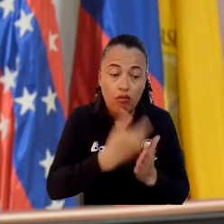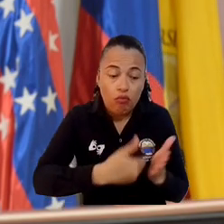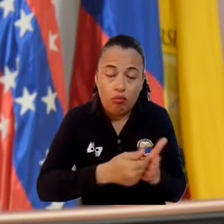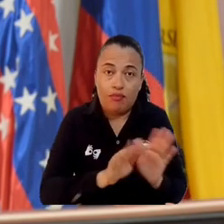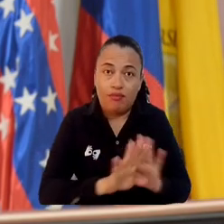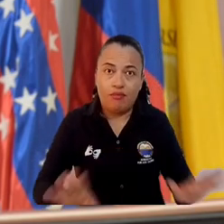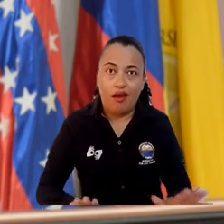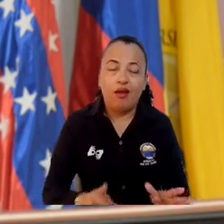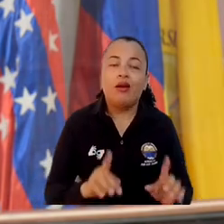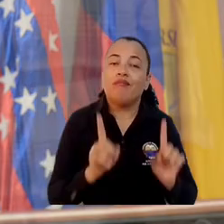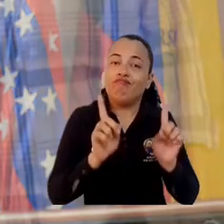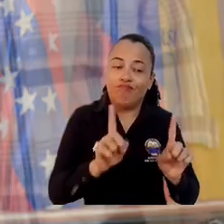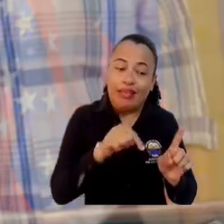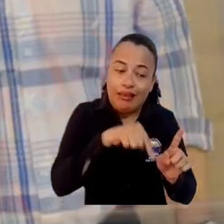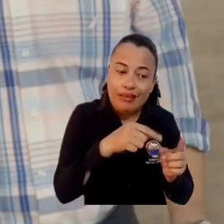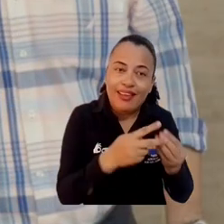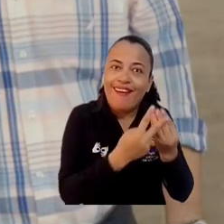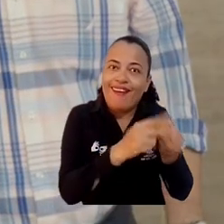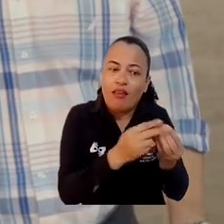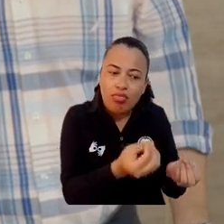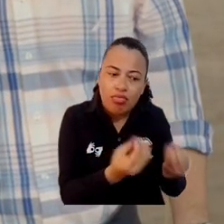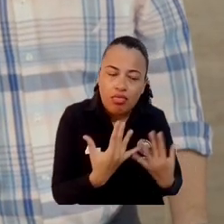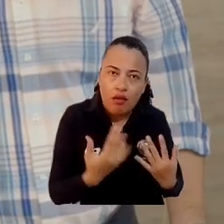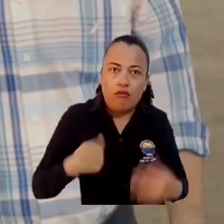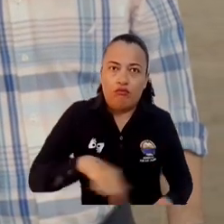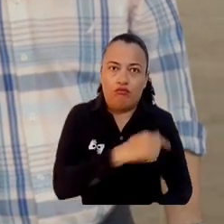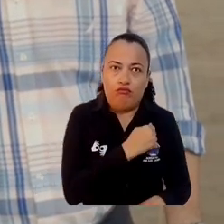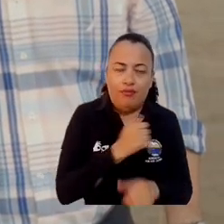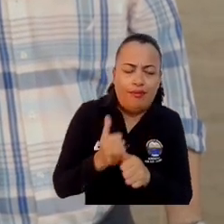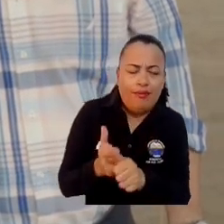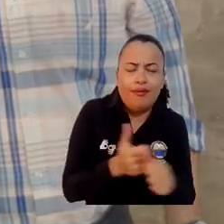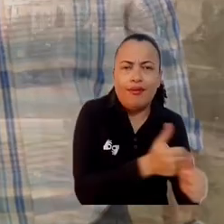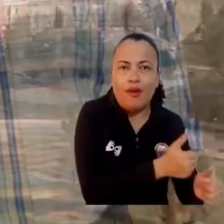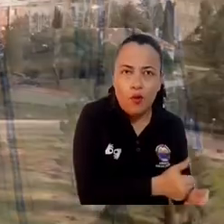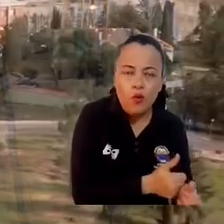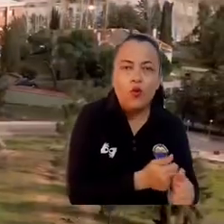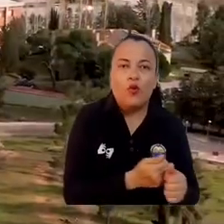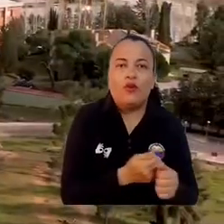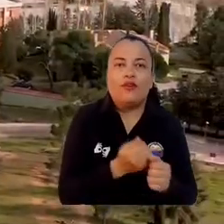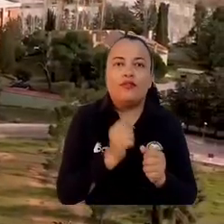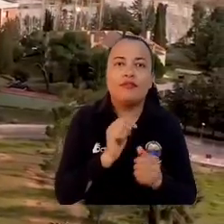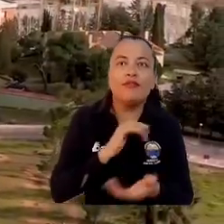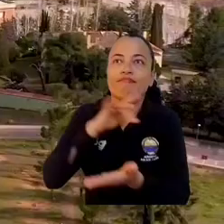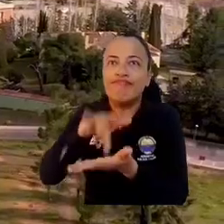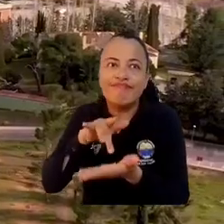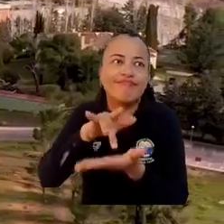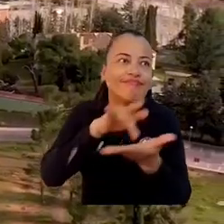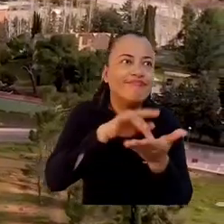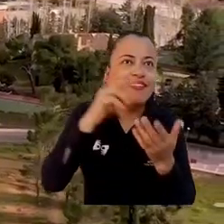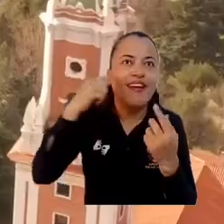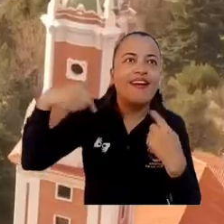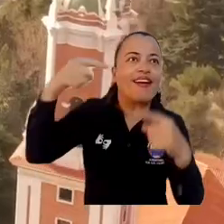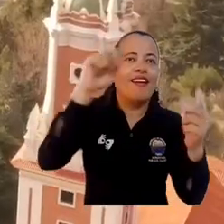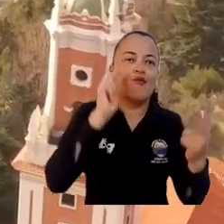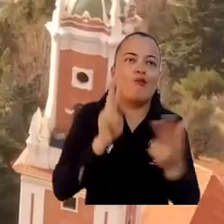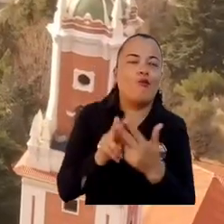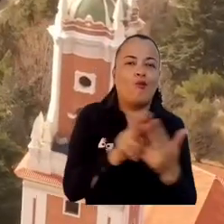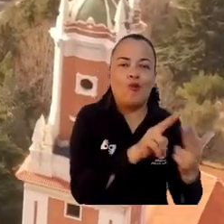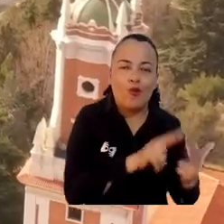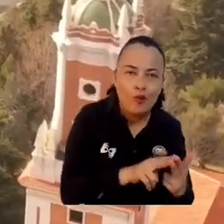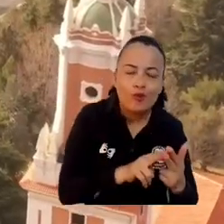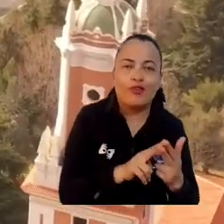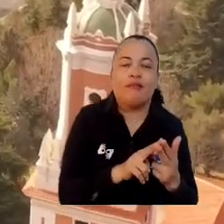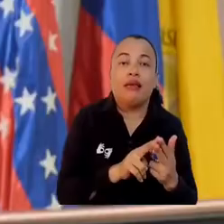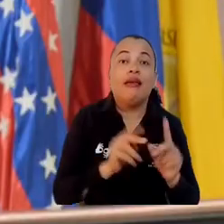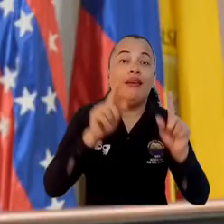documento sino una herramienta que nos permitirá a cada uno de nosotros explorar nuevos horizontes y lo